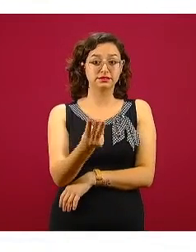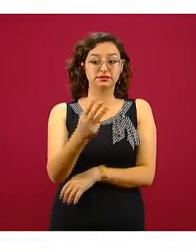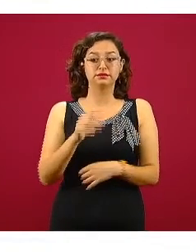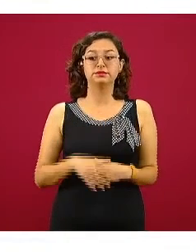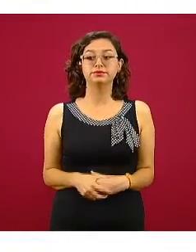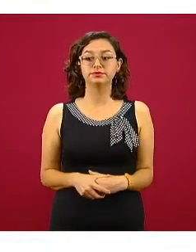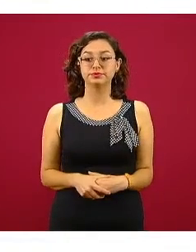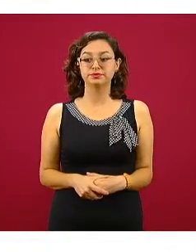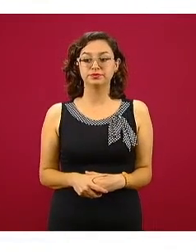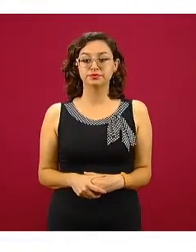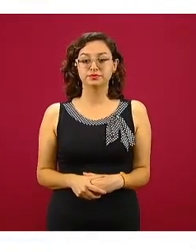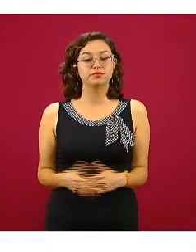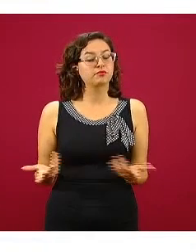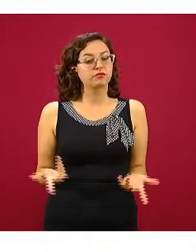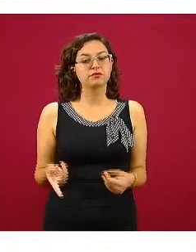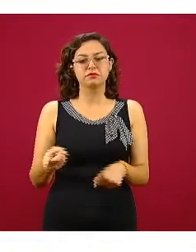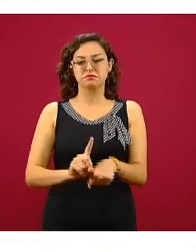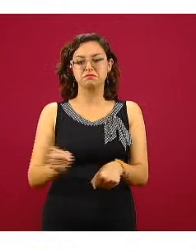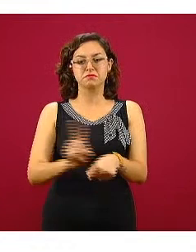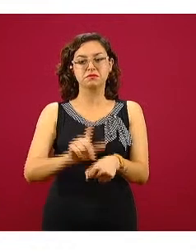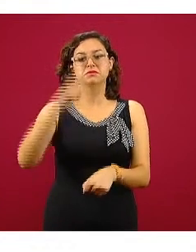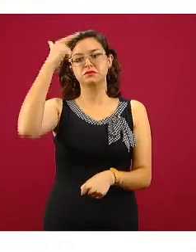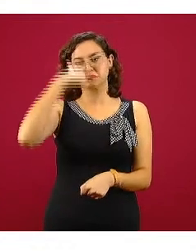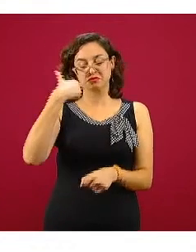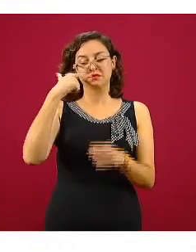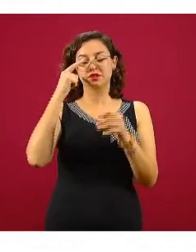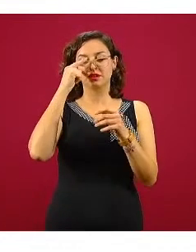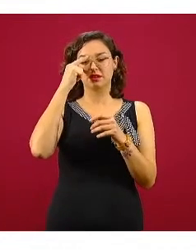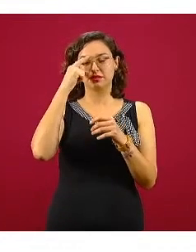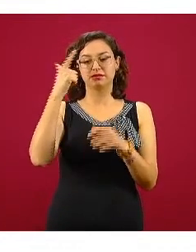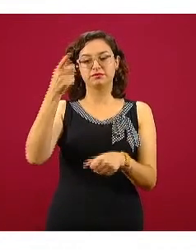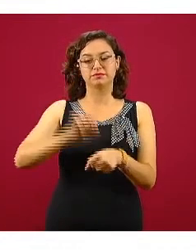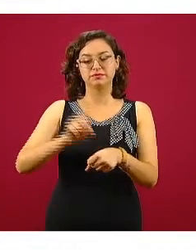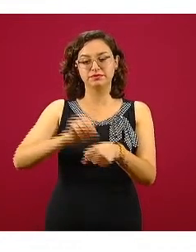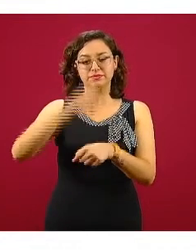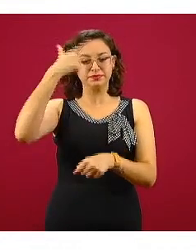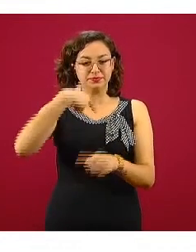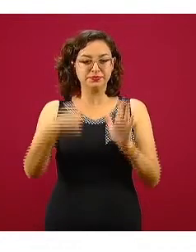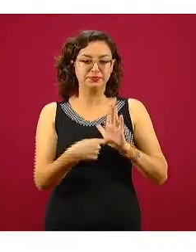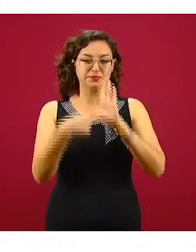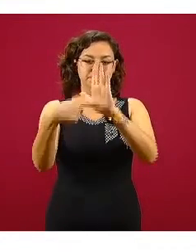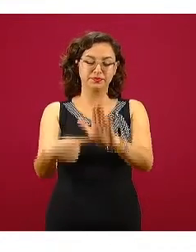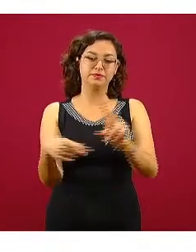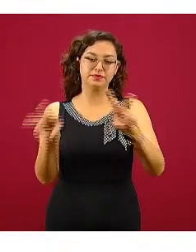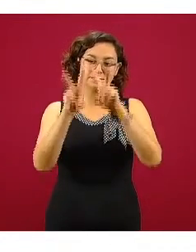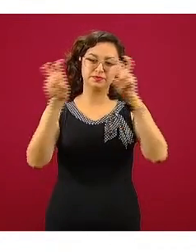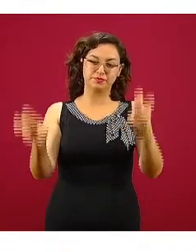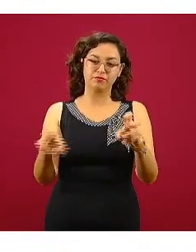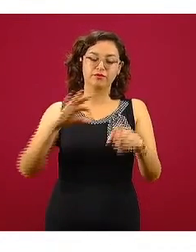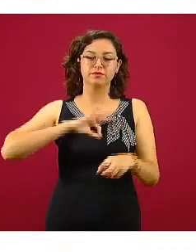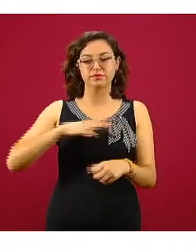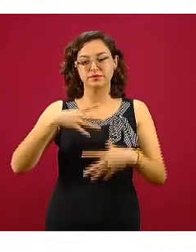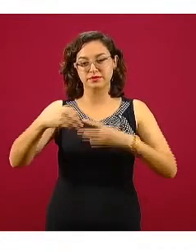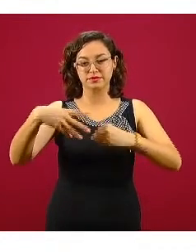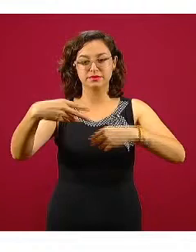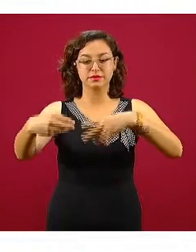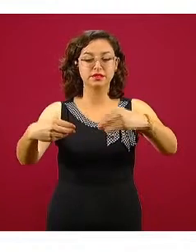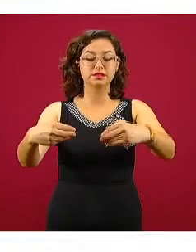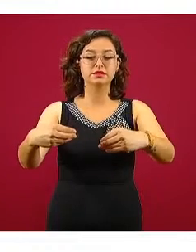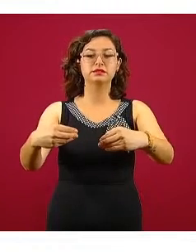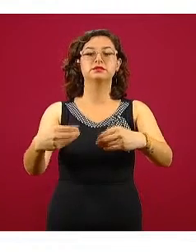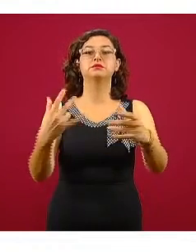como todas las noches, vamos a iniciar con el componente de actualizar el panorama epidemiológico, tanto en el campo